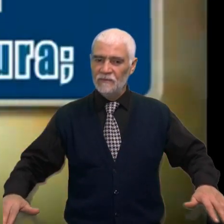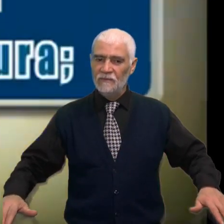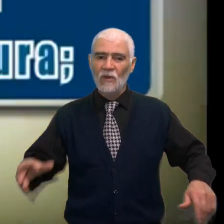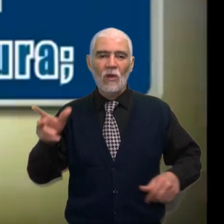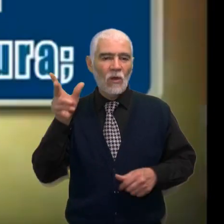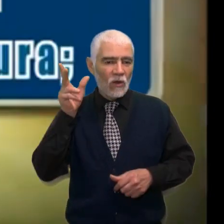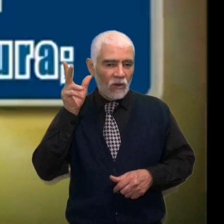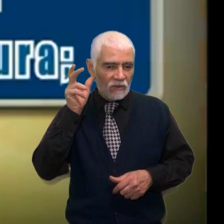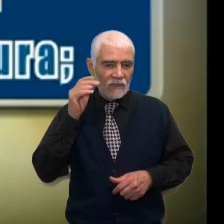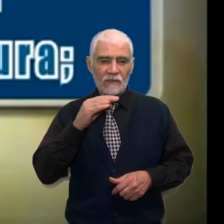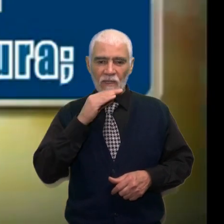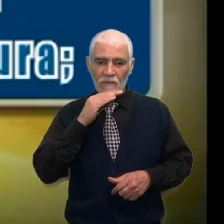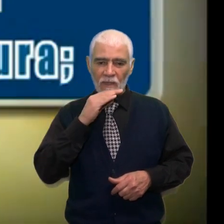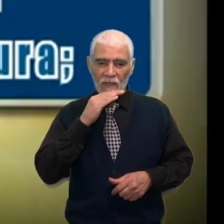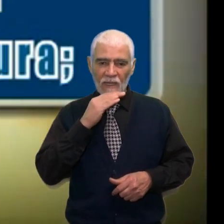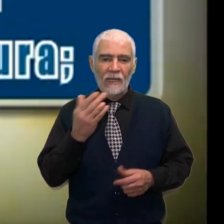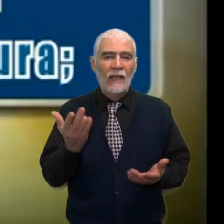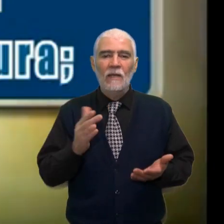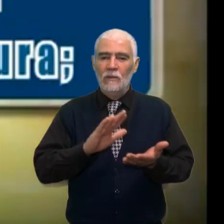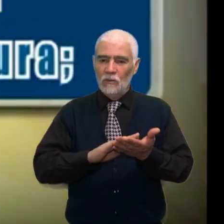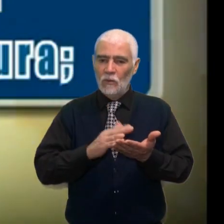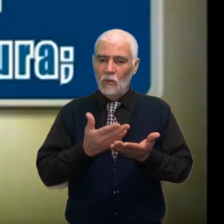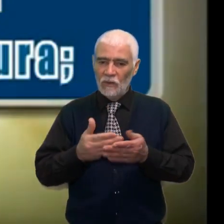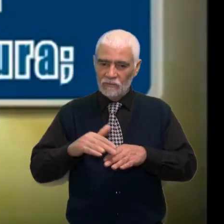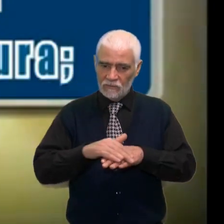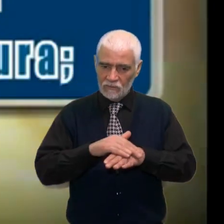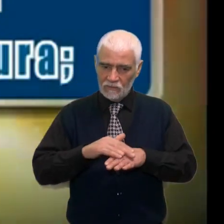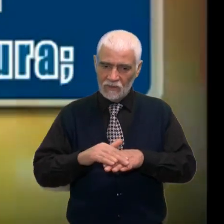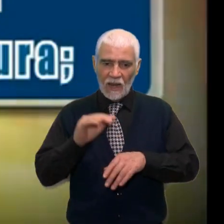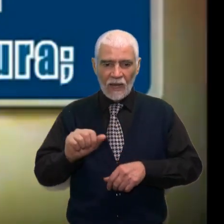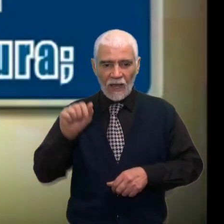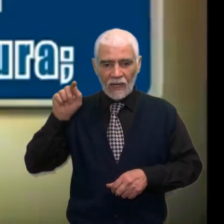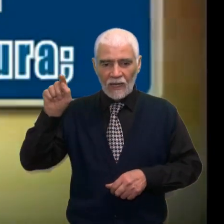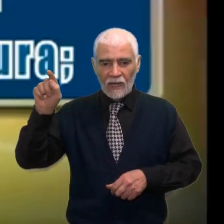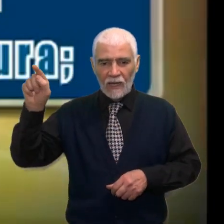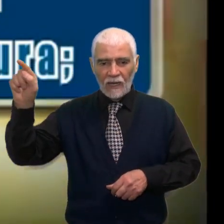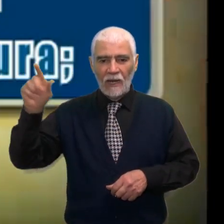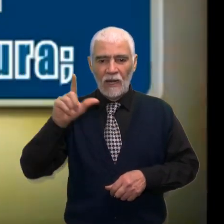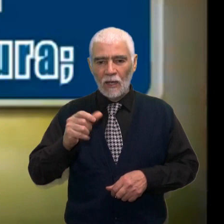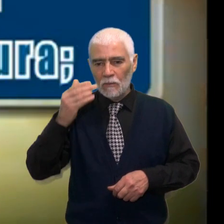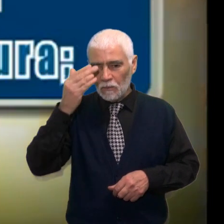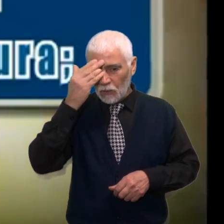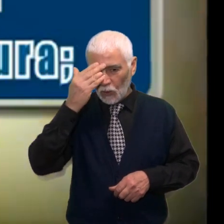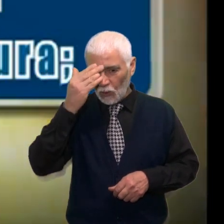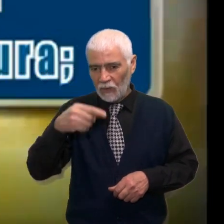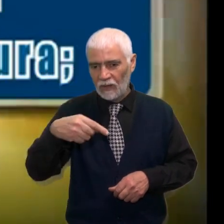Oí también que cura a aquel que le